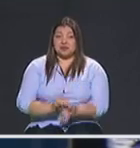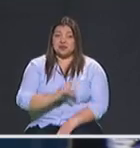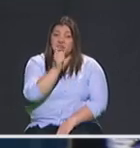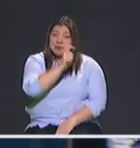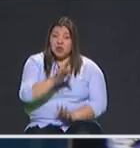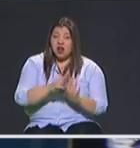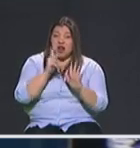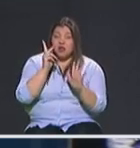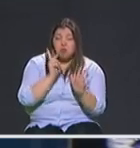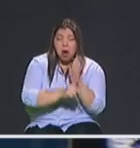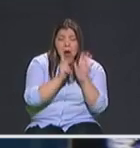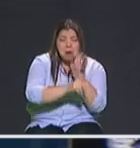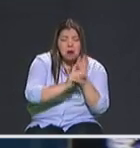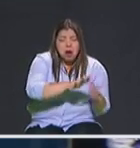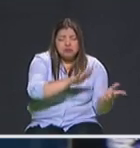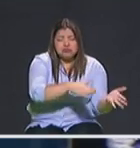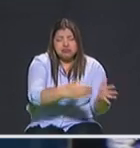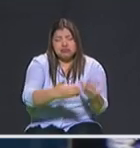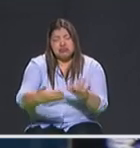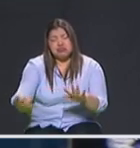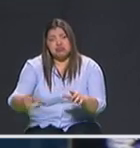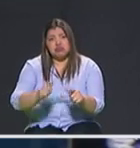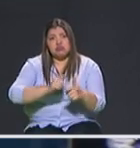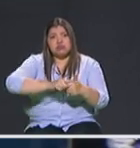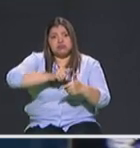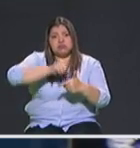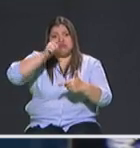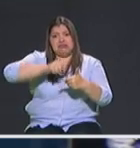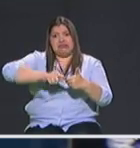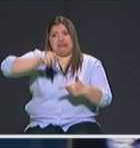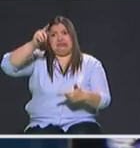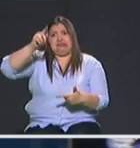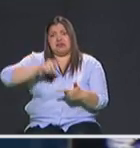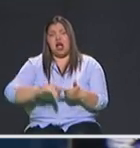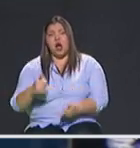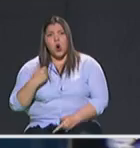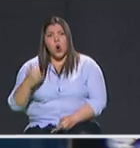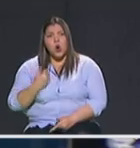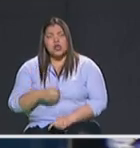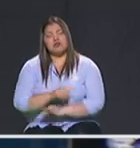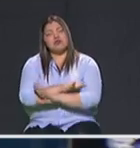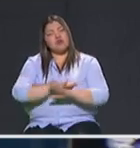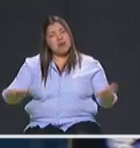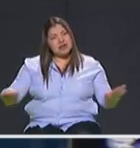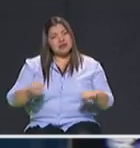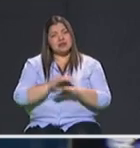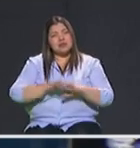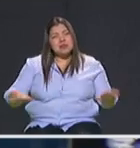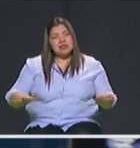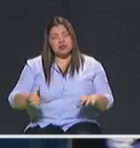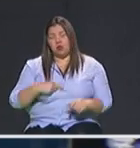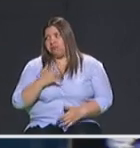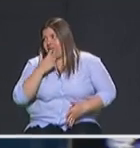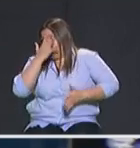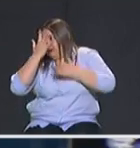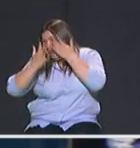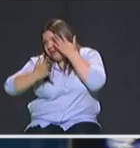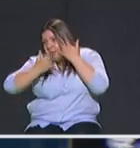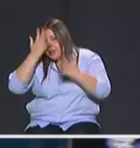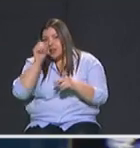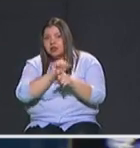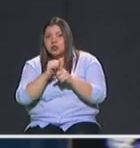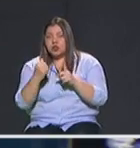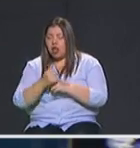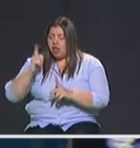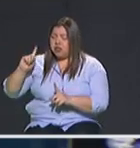la apuesta nuestra bajar la cifra de jóvenes del 50 por ciento. Eso no puede pasar más en Medellín. Eso es totalmente vergonzante como sociedad que en